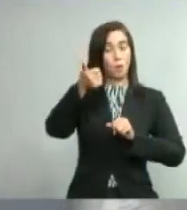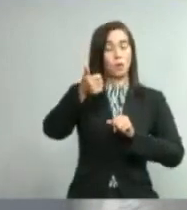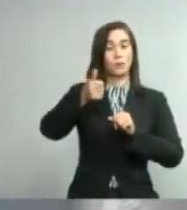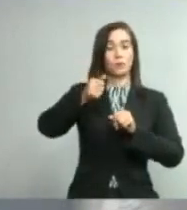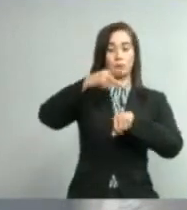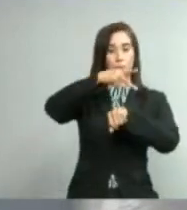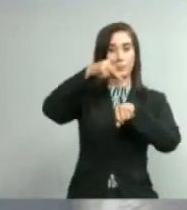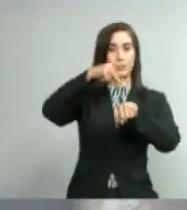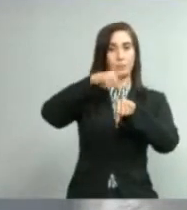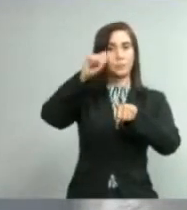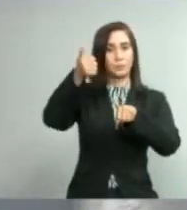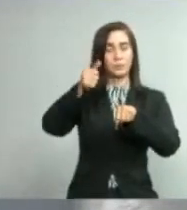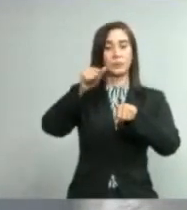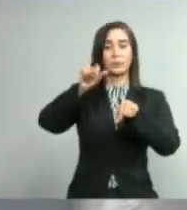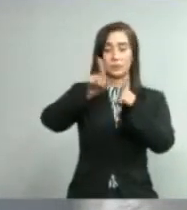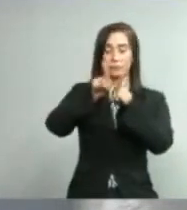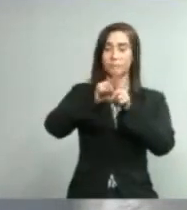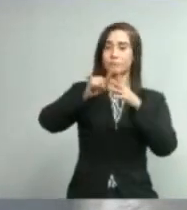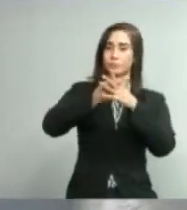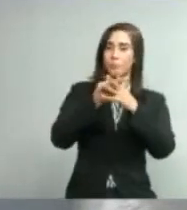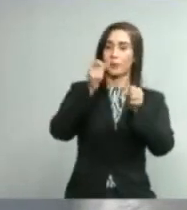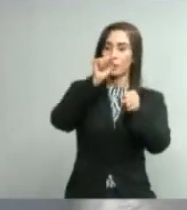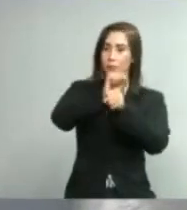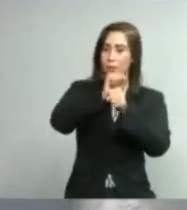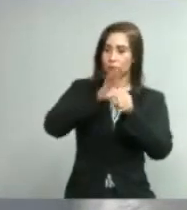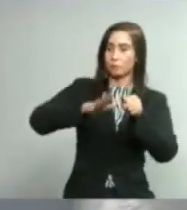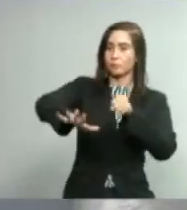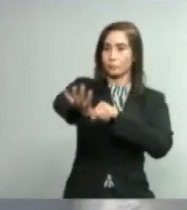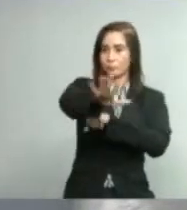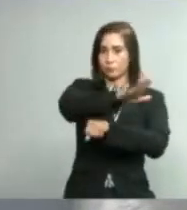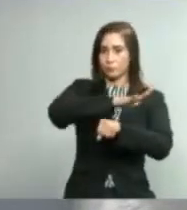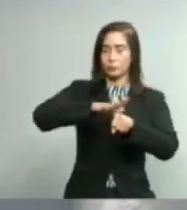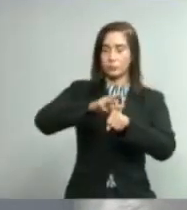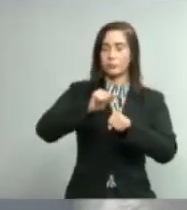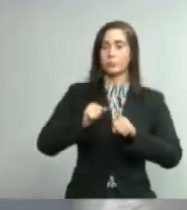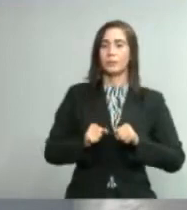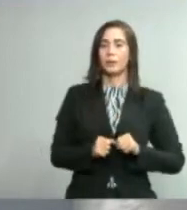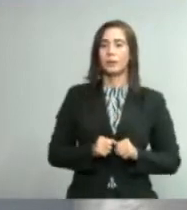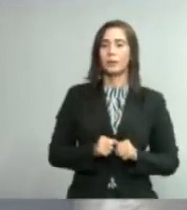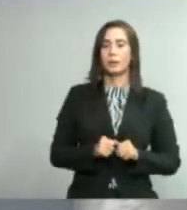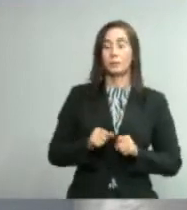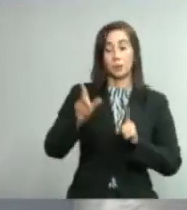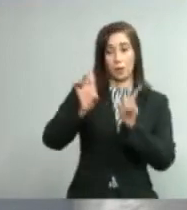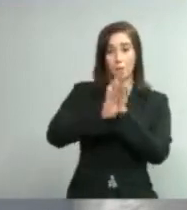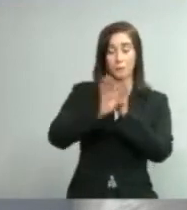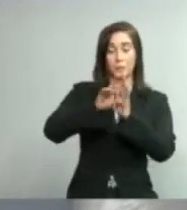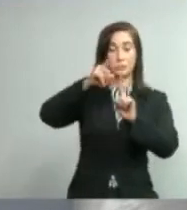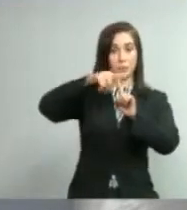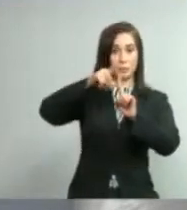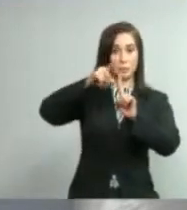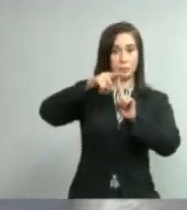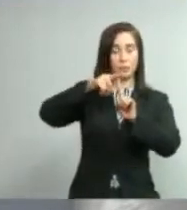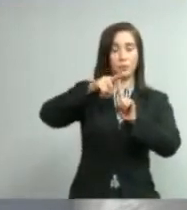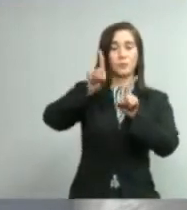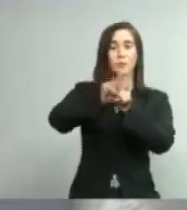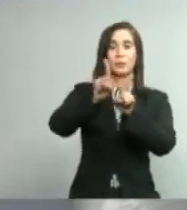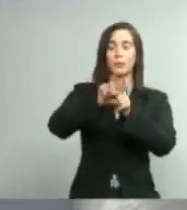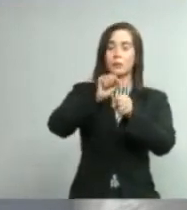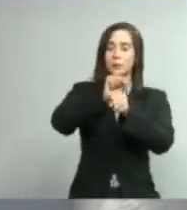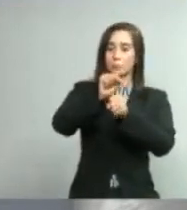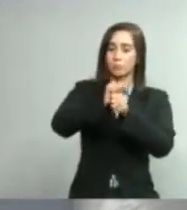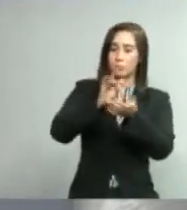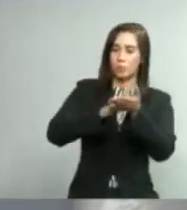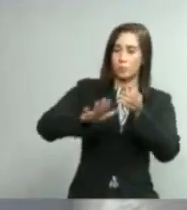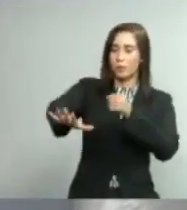de mañana de manera local es decir, San Cristóbal estará con